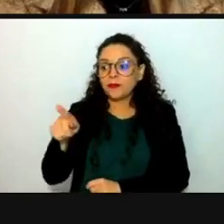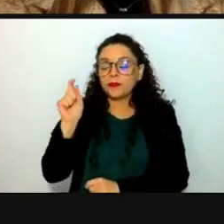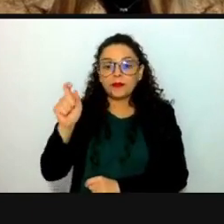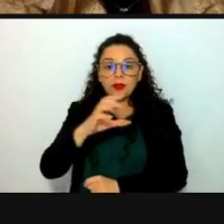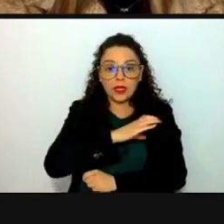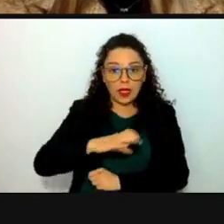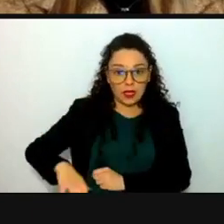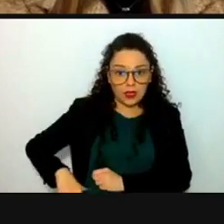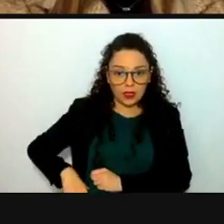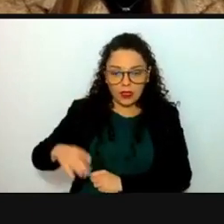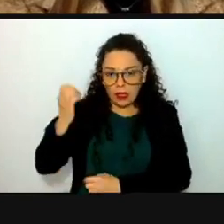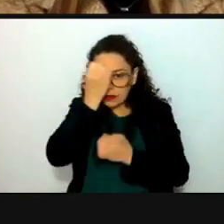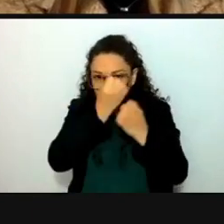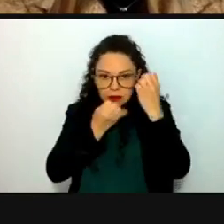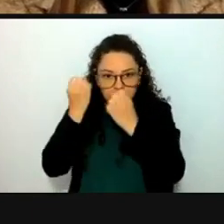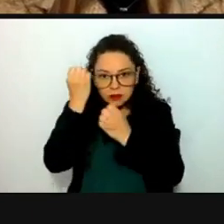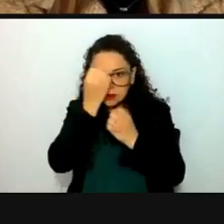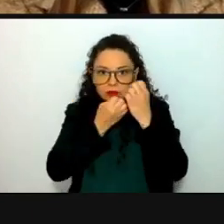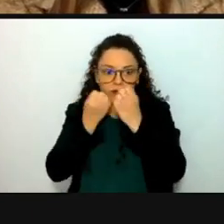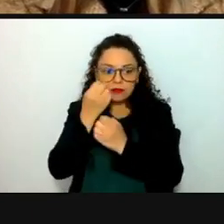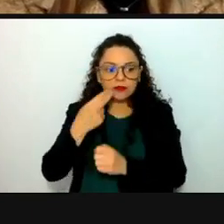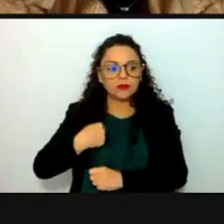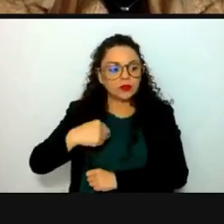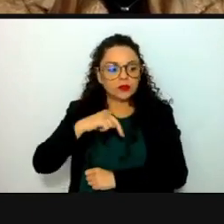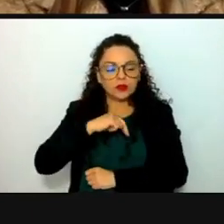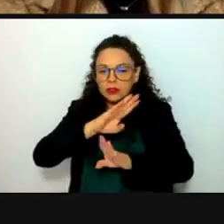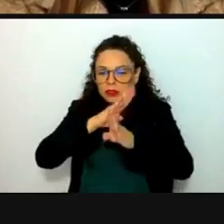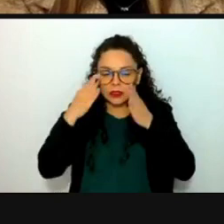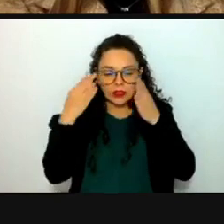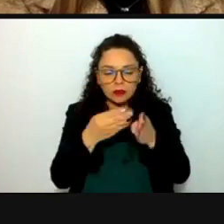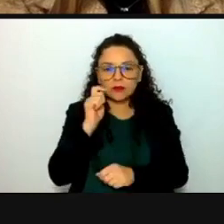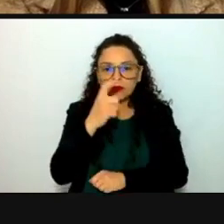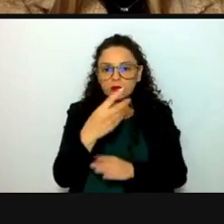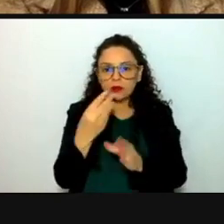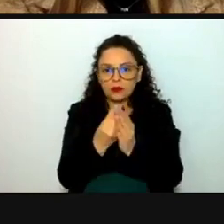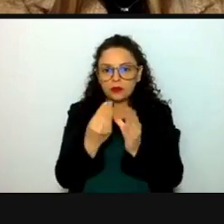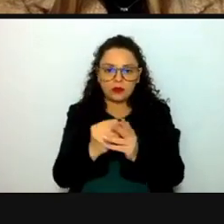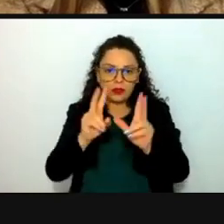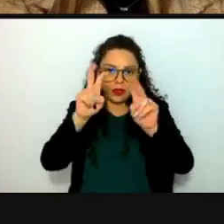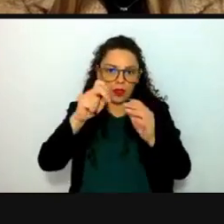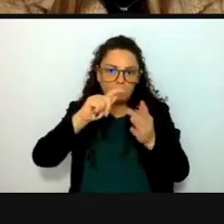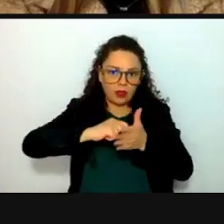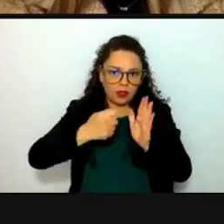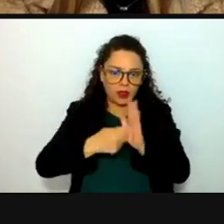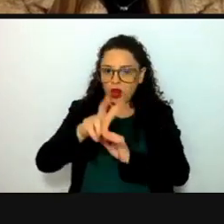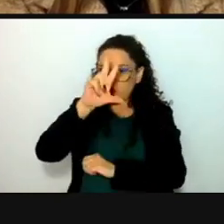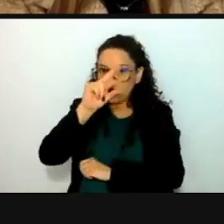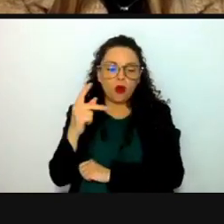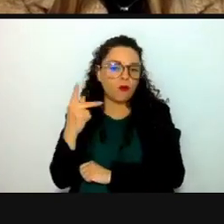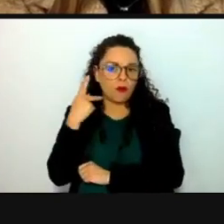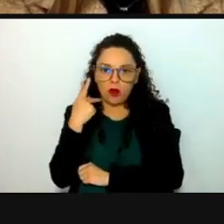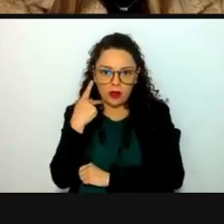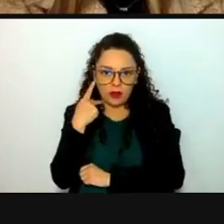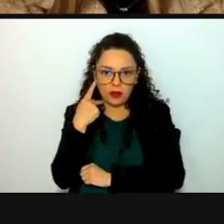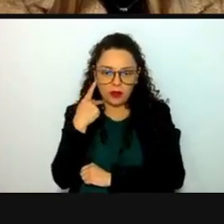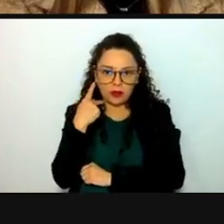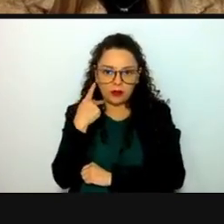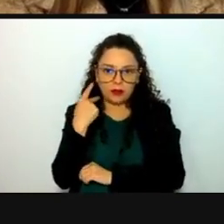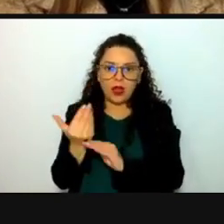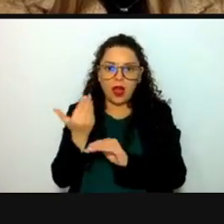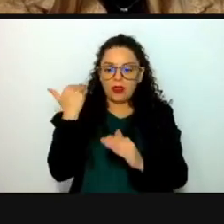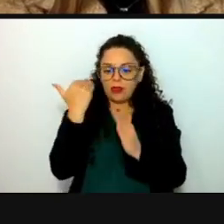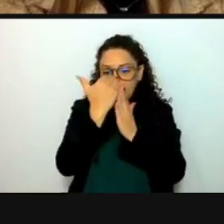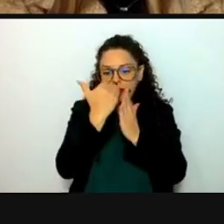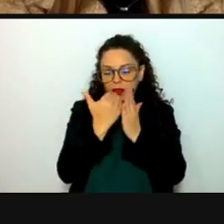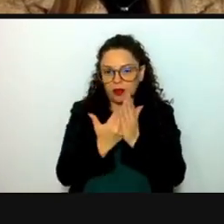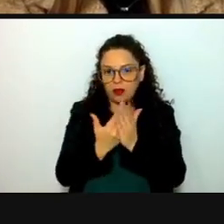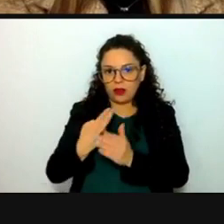esta comisión se pegó a criterios estrictamente técnicos y no políticos, reiterando, conforme a las bases que aprobamos como junta directiva de esta